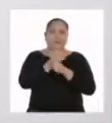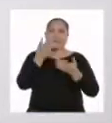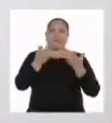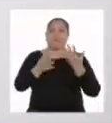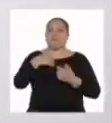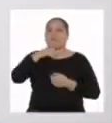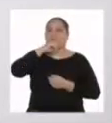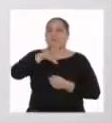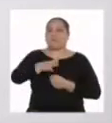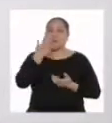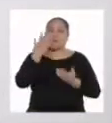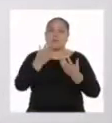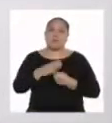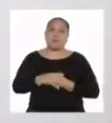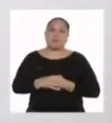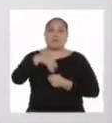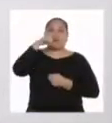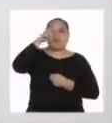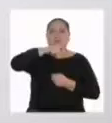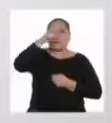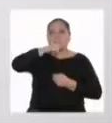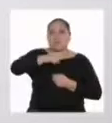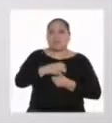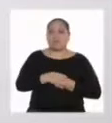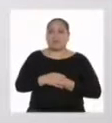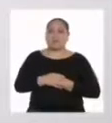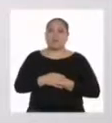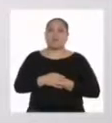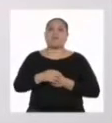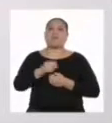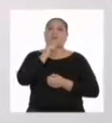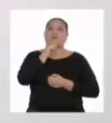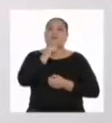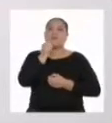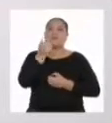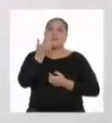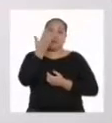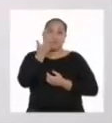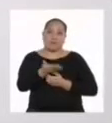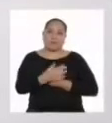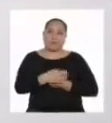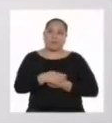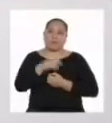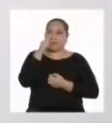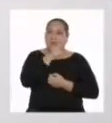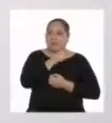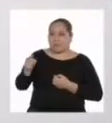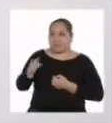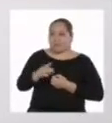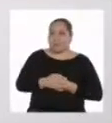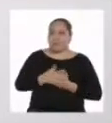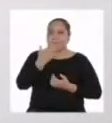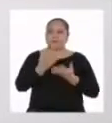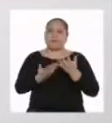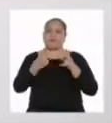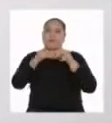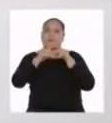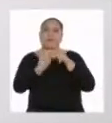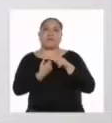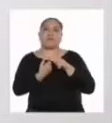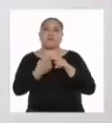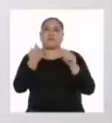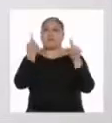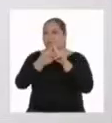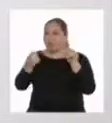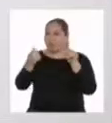Podríamos decir entonces que la necesidad es la carencia de algo y ésta puede originarse